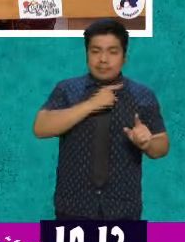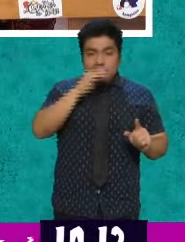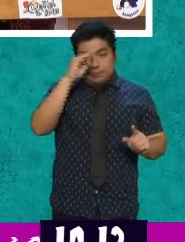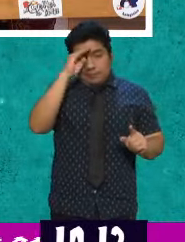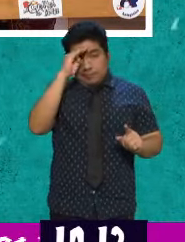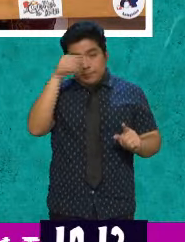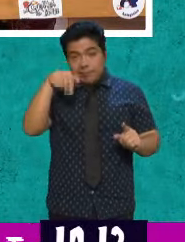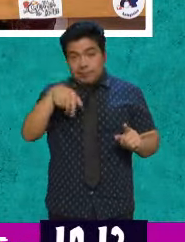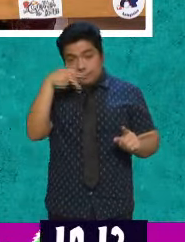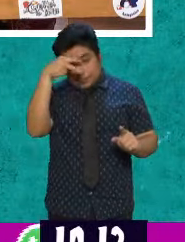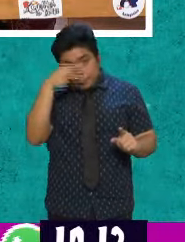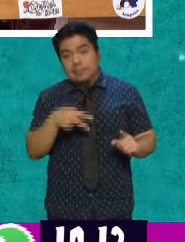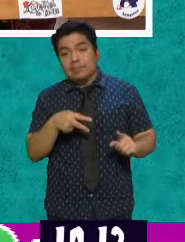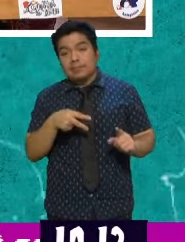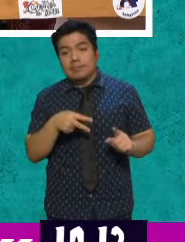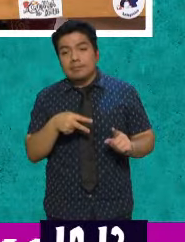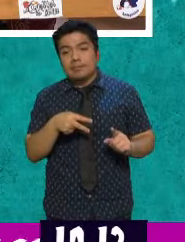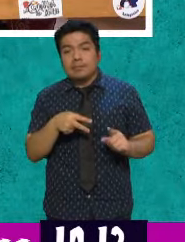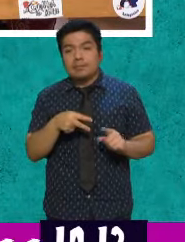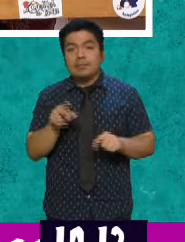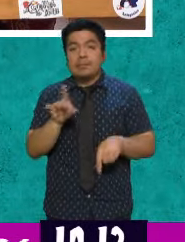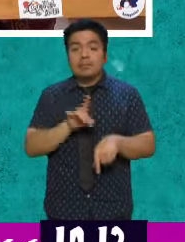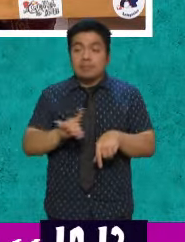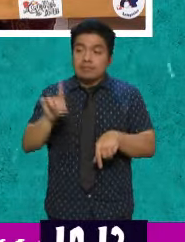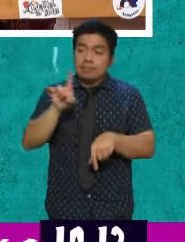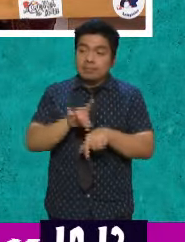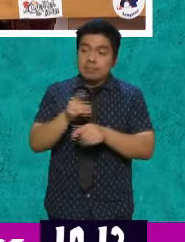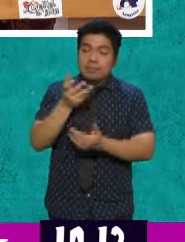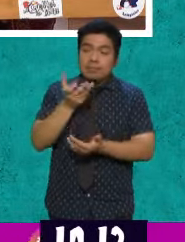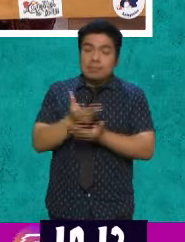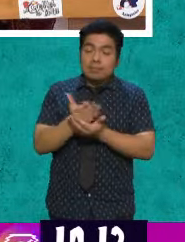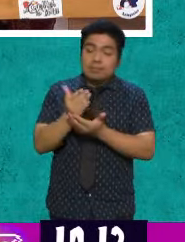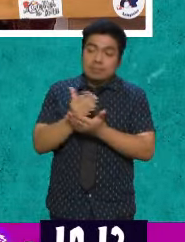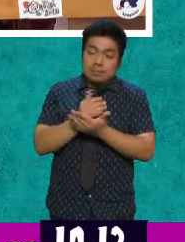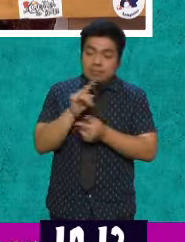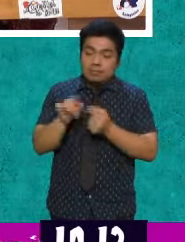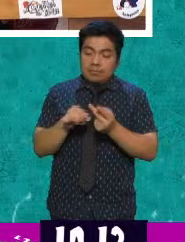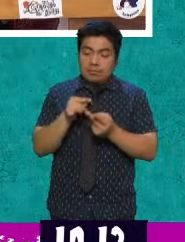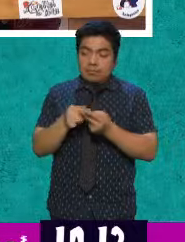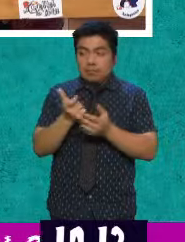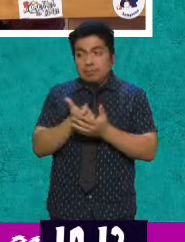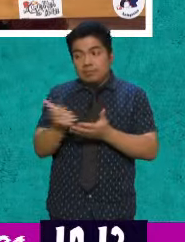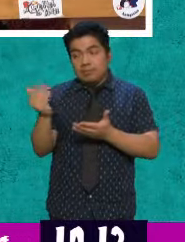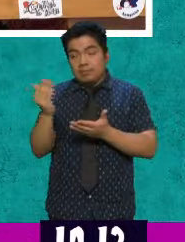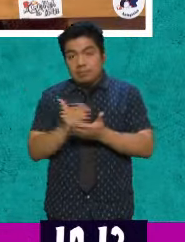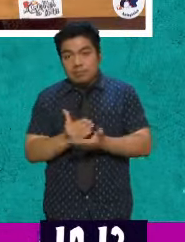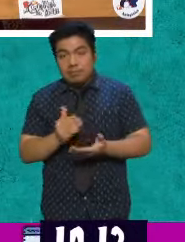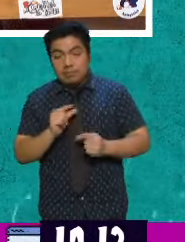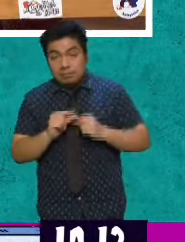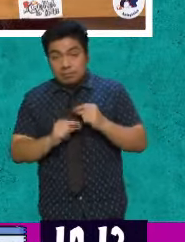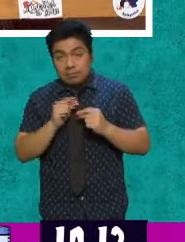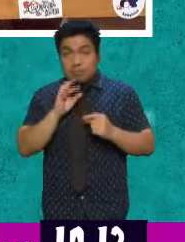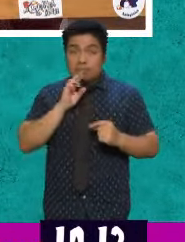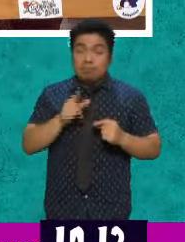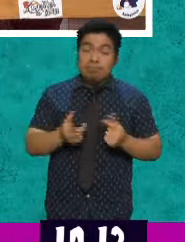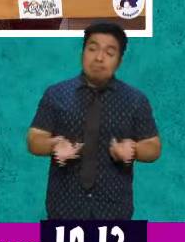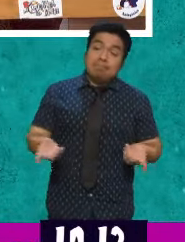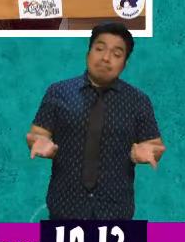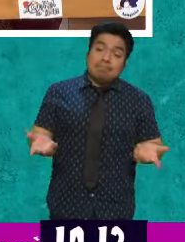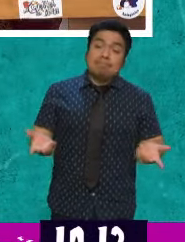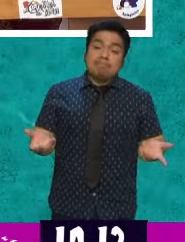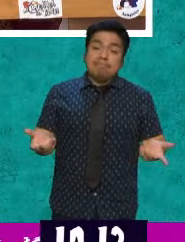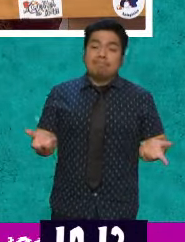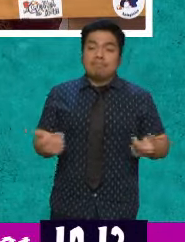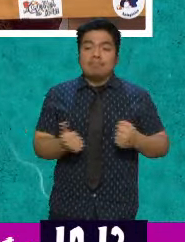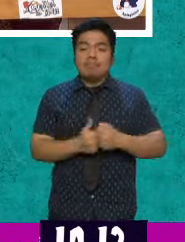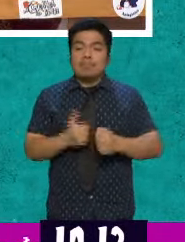México es el país en el mundo con menos días de azueto. Y claro, y menos pago. Sí, y menos Con todo y que vamos mejorando. Se hicieron